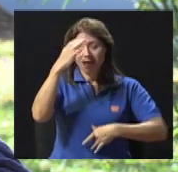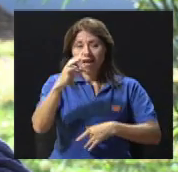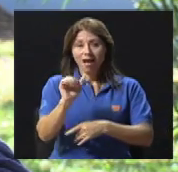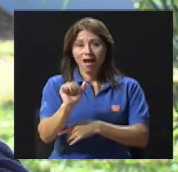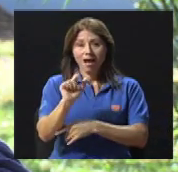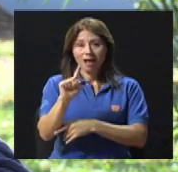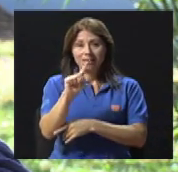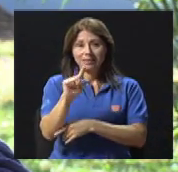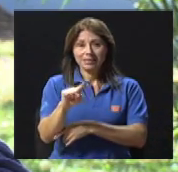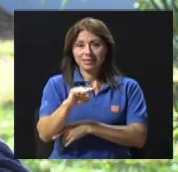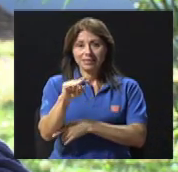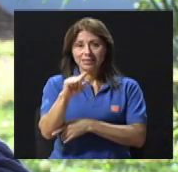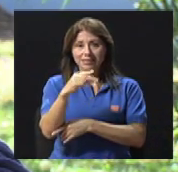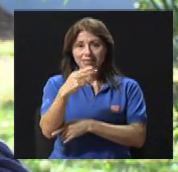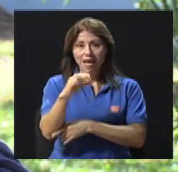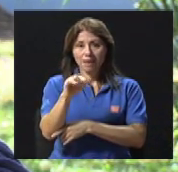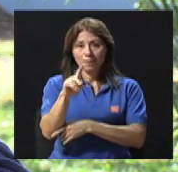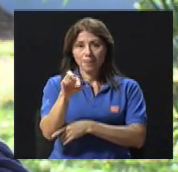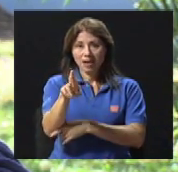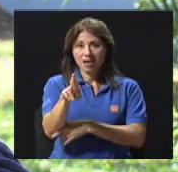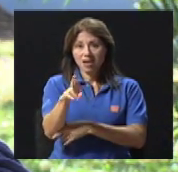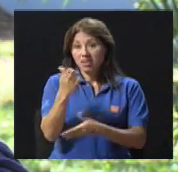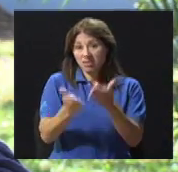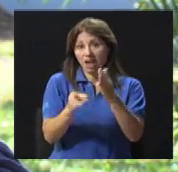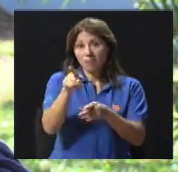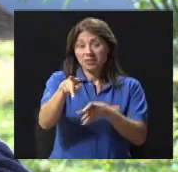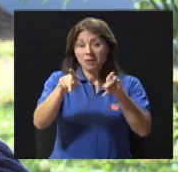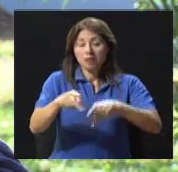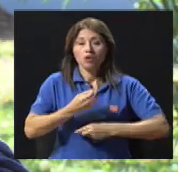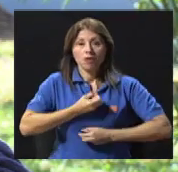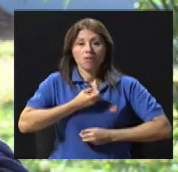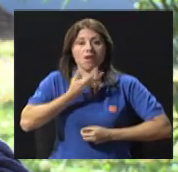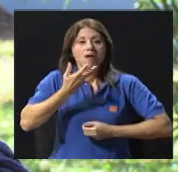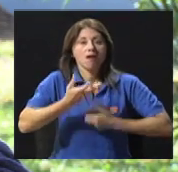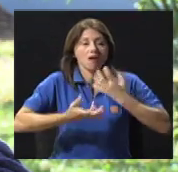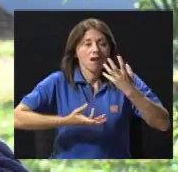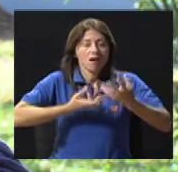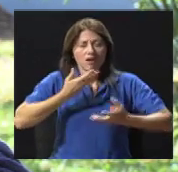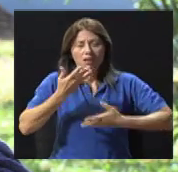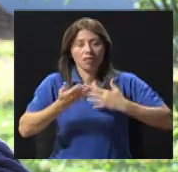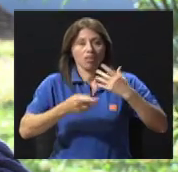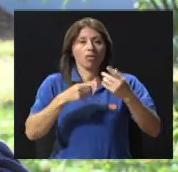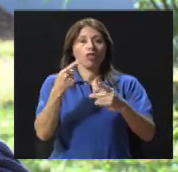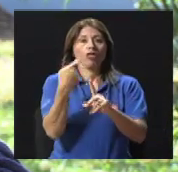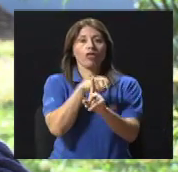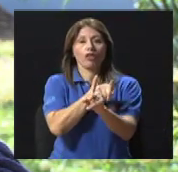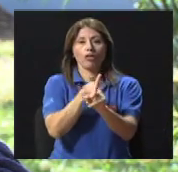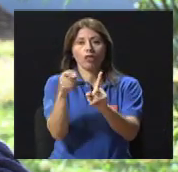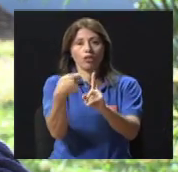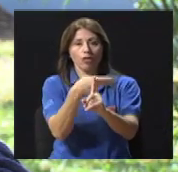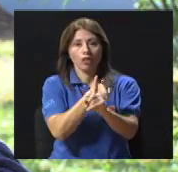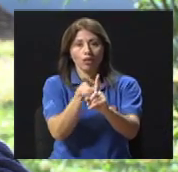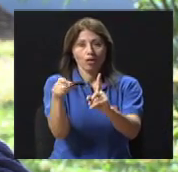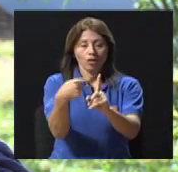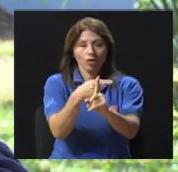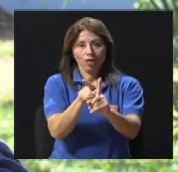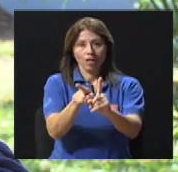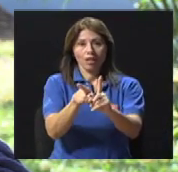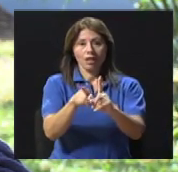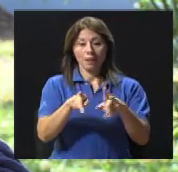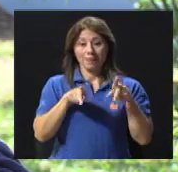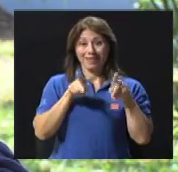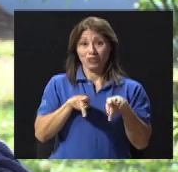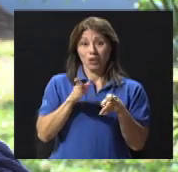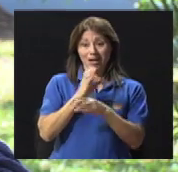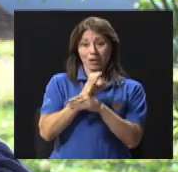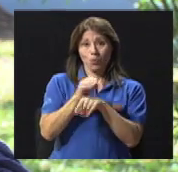incoherentemente o está expresando su idea incoherentemente. Si la frustración de la persona que la cuida se